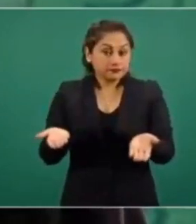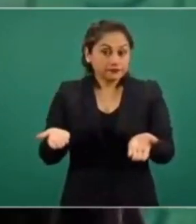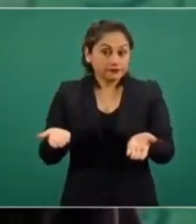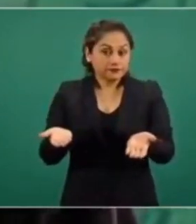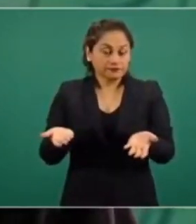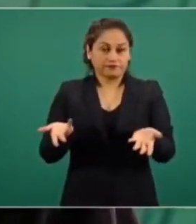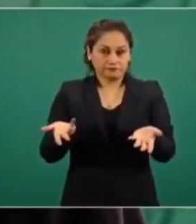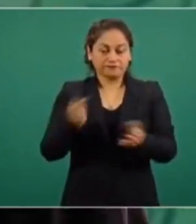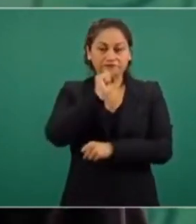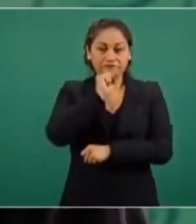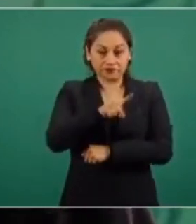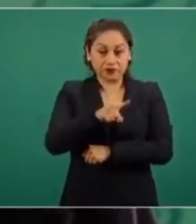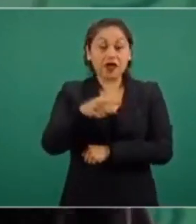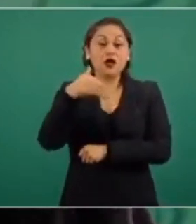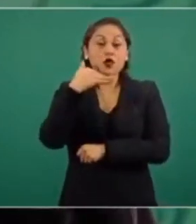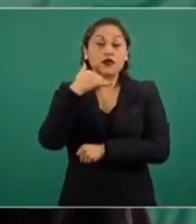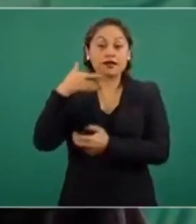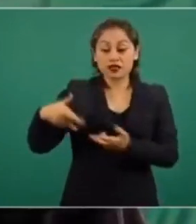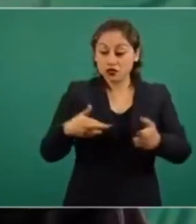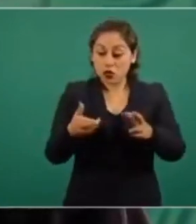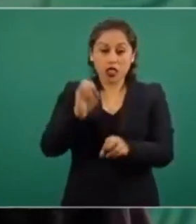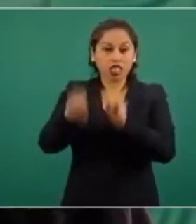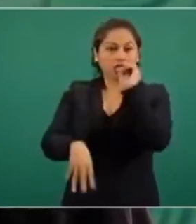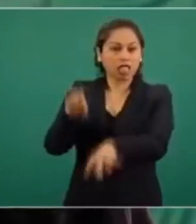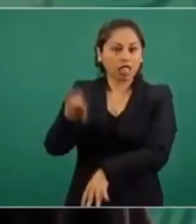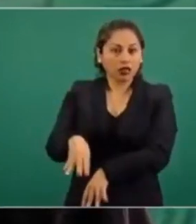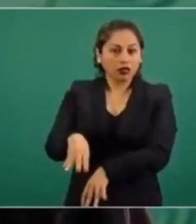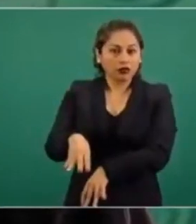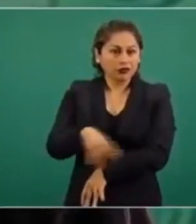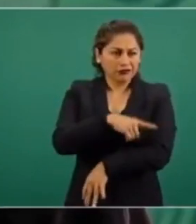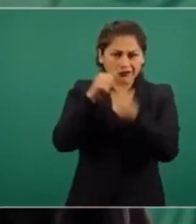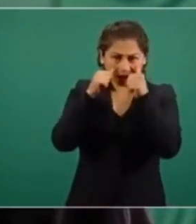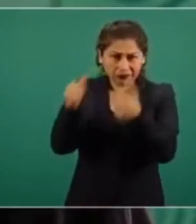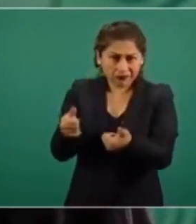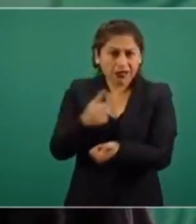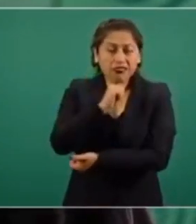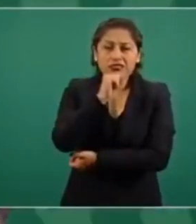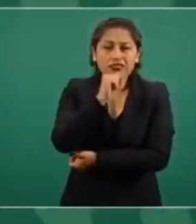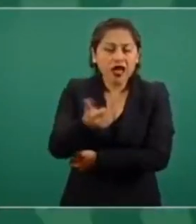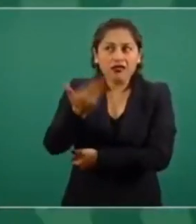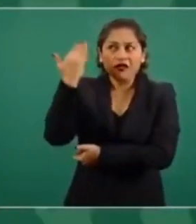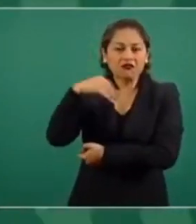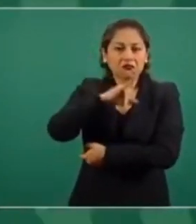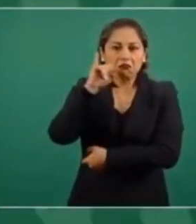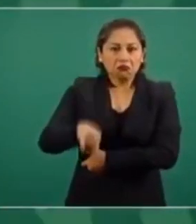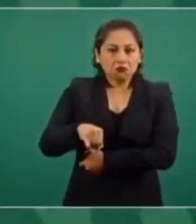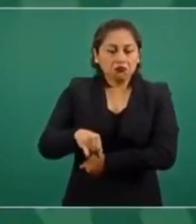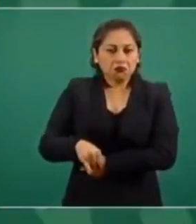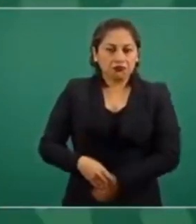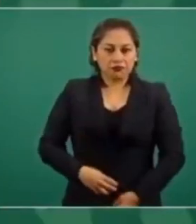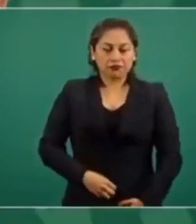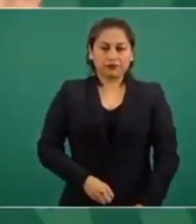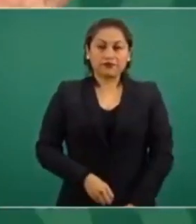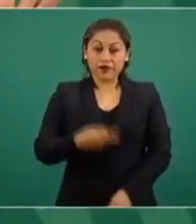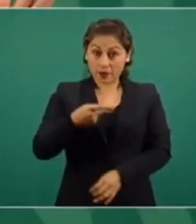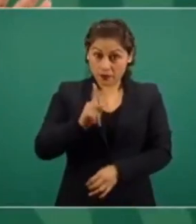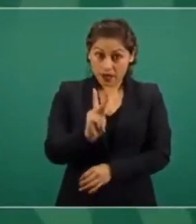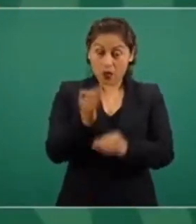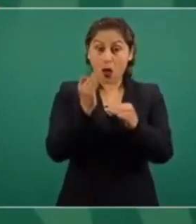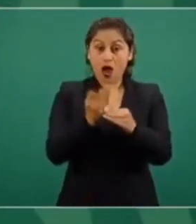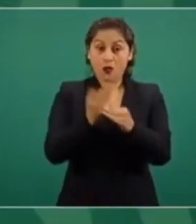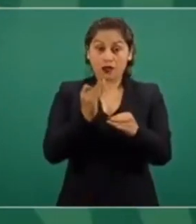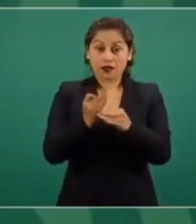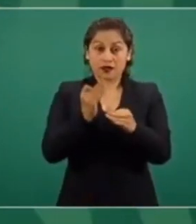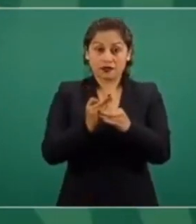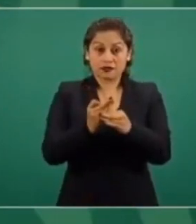la contaminación de ríos y nunca se hizo nada, pero de repente aparecen como